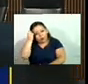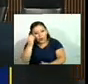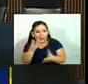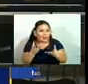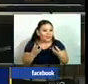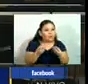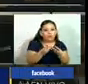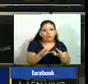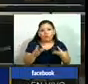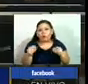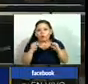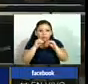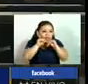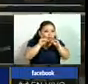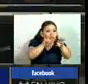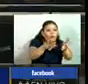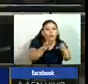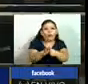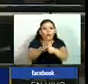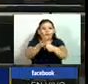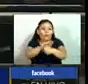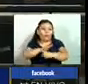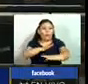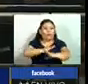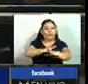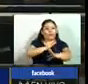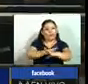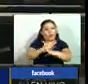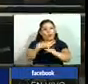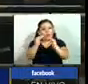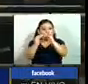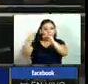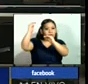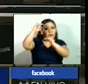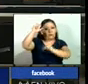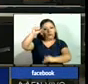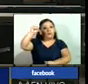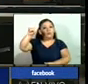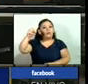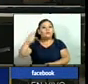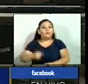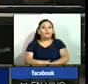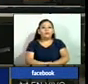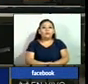disminuir la propagación del COVID-19 a solicitud de la Corte Suprema de Justicia